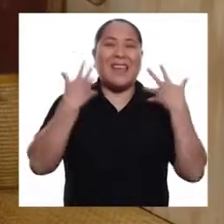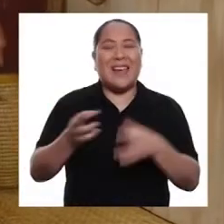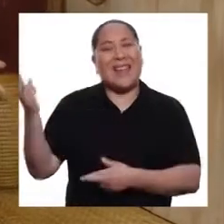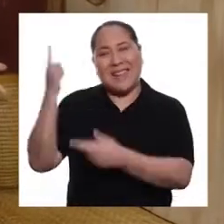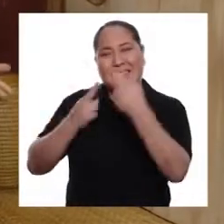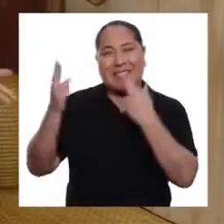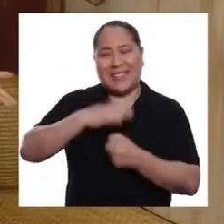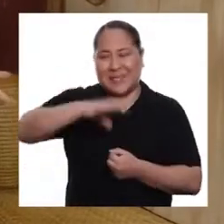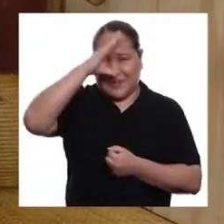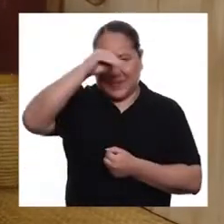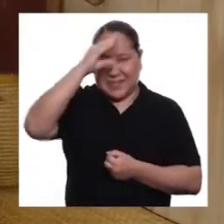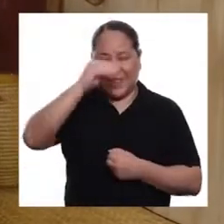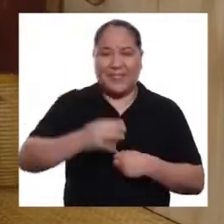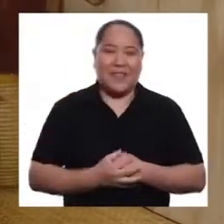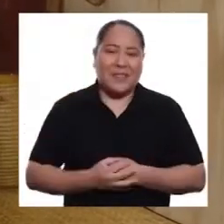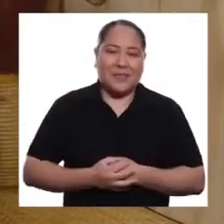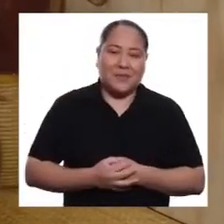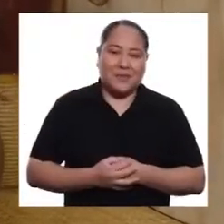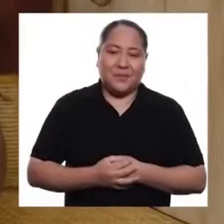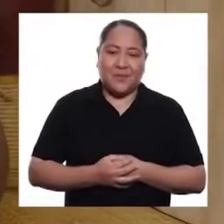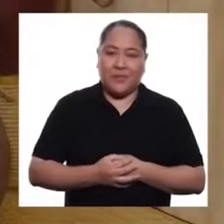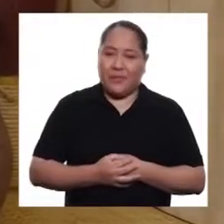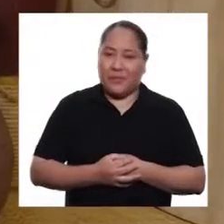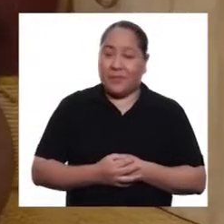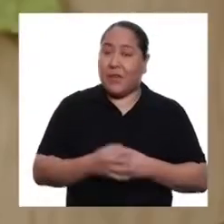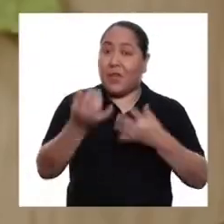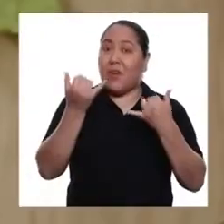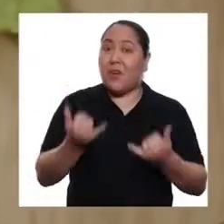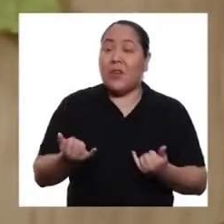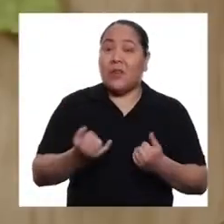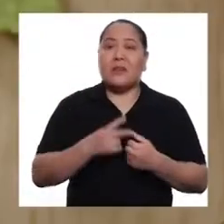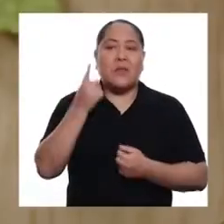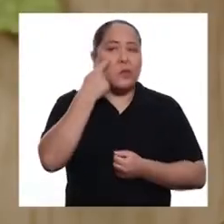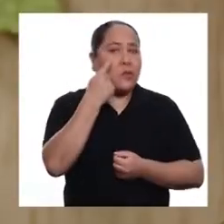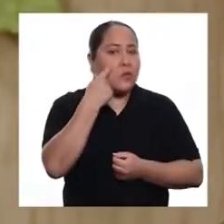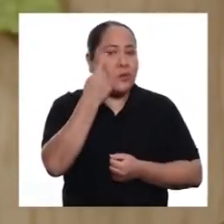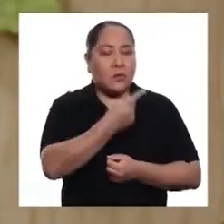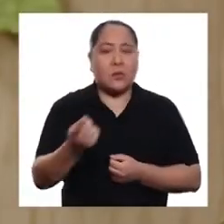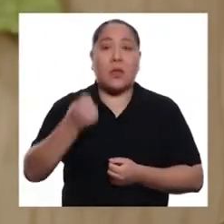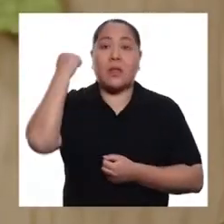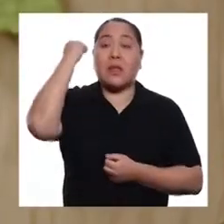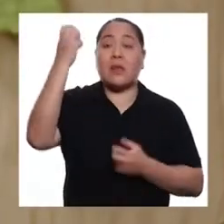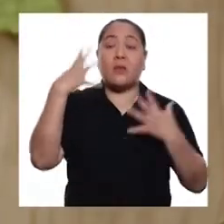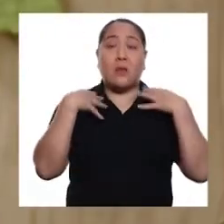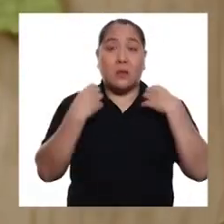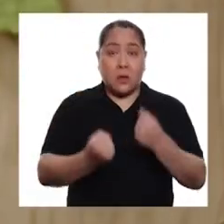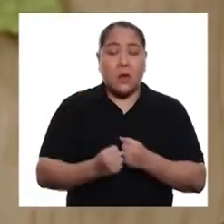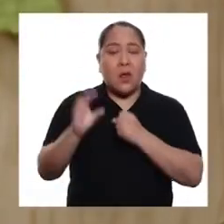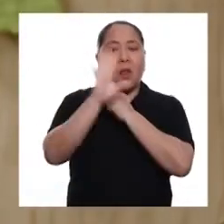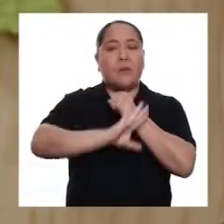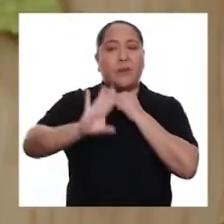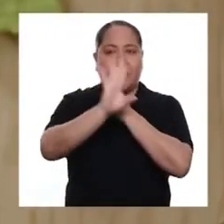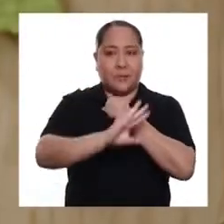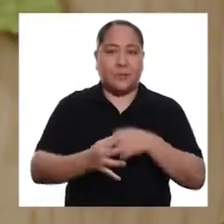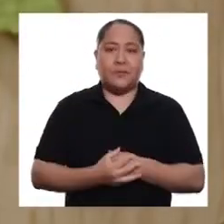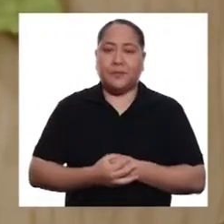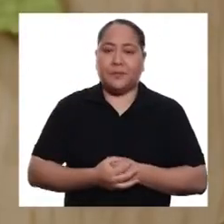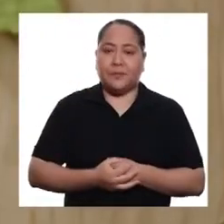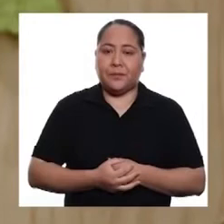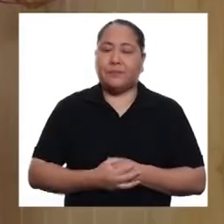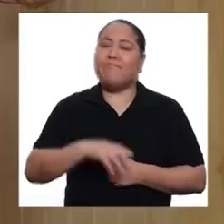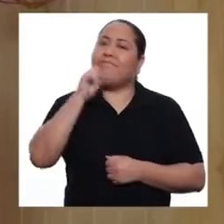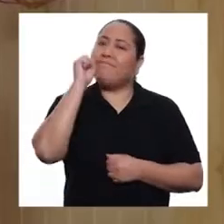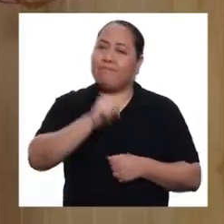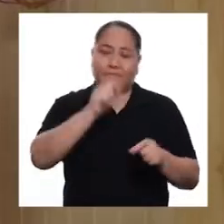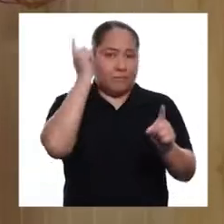¡Ya estamos de vuelta, chicas y chicos! Hoy estamos conociendo nuestro derecho a la salud y a la protección.